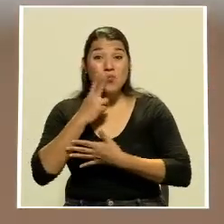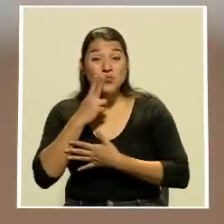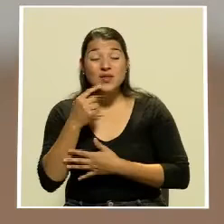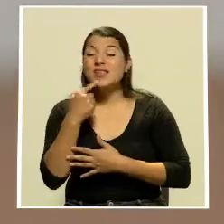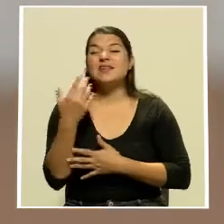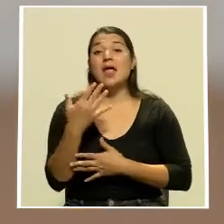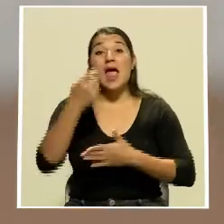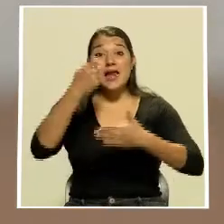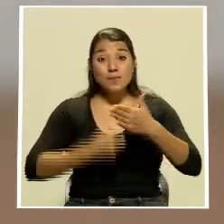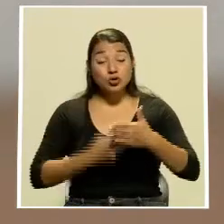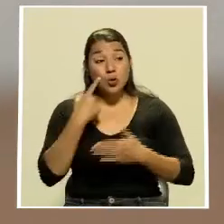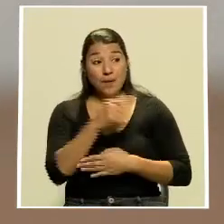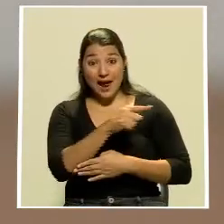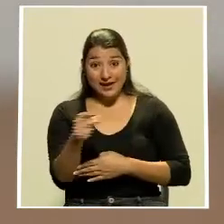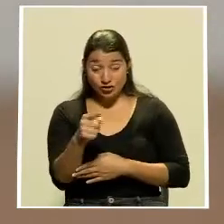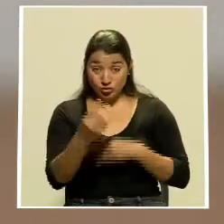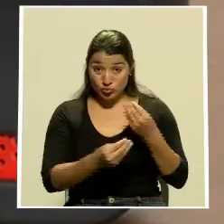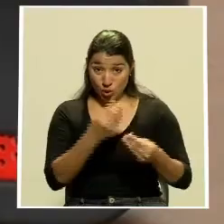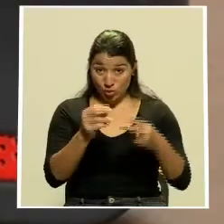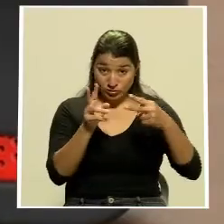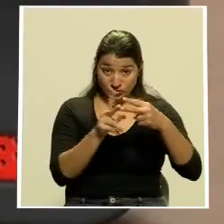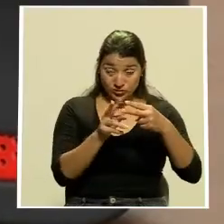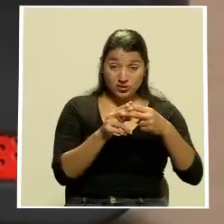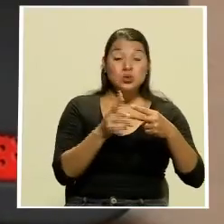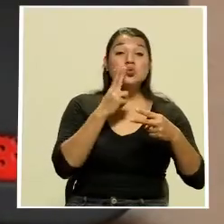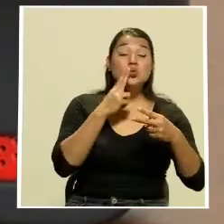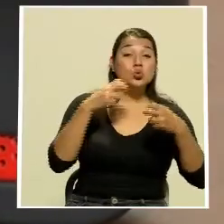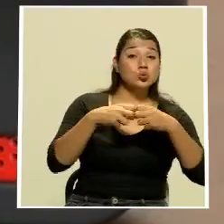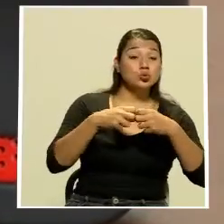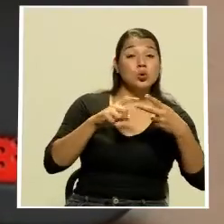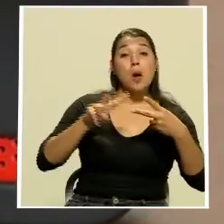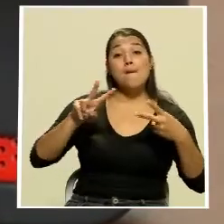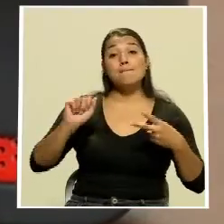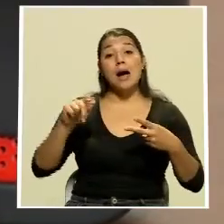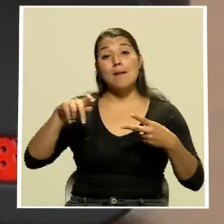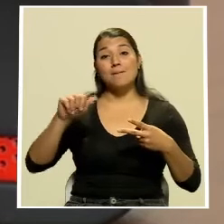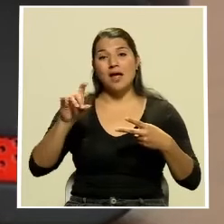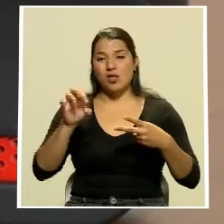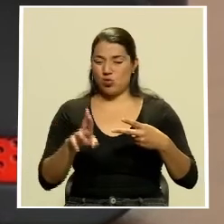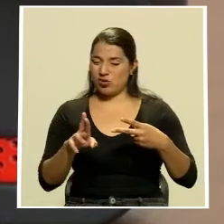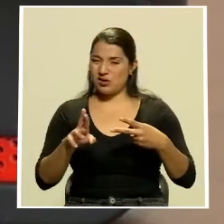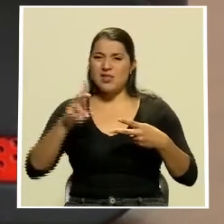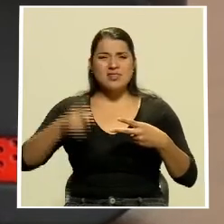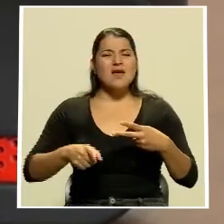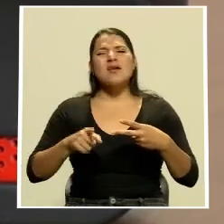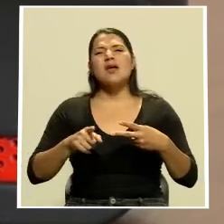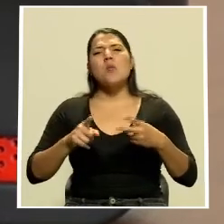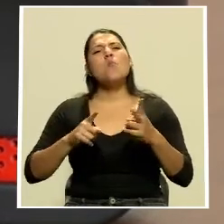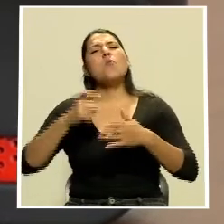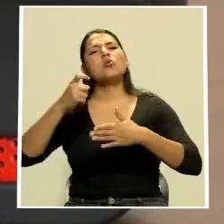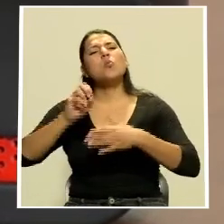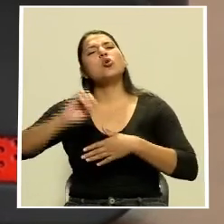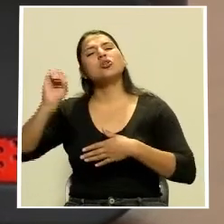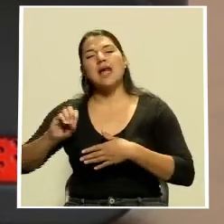impuesto para este tipo de dispositivos de cigarrillos electrónicos o vapeadores debería de ser de un 75% según